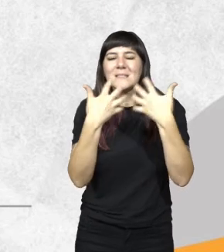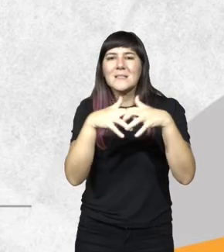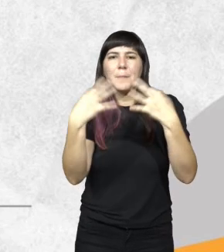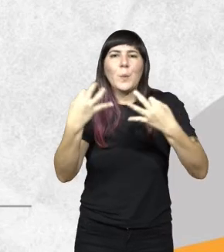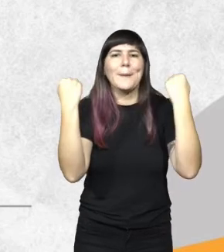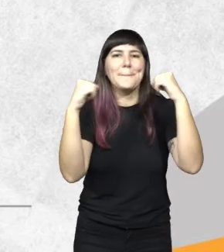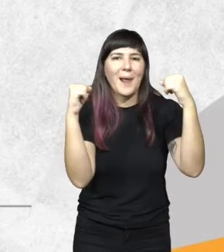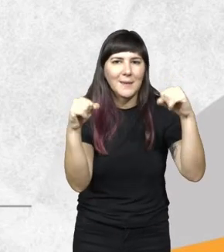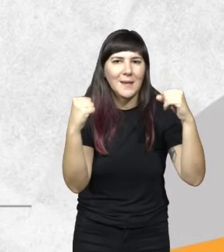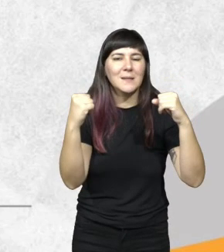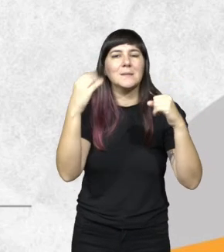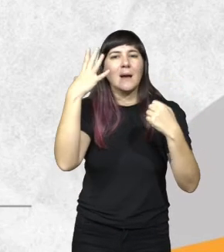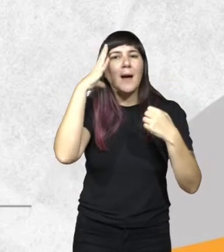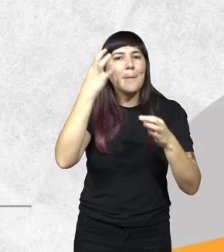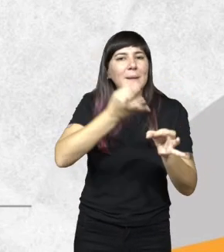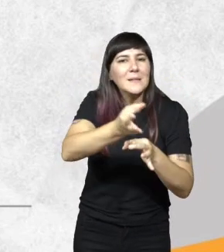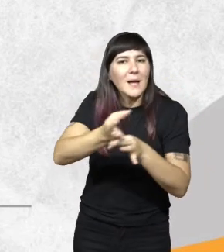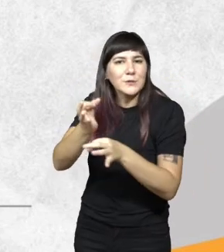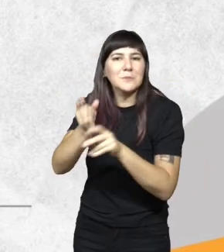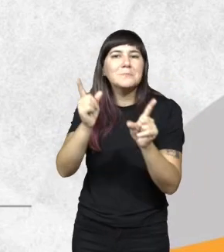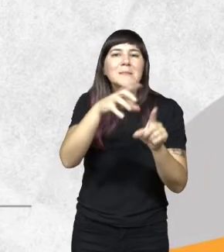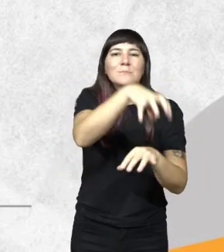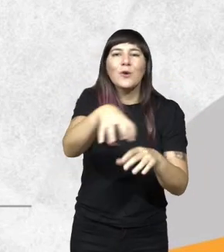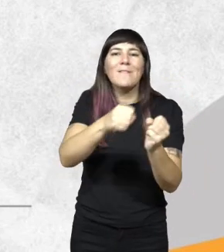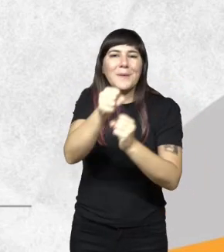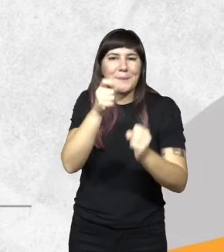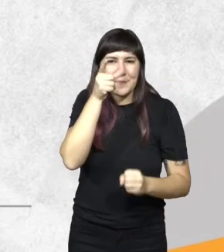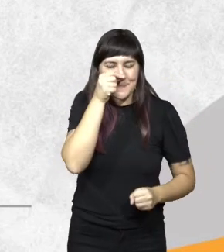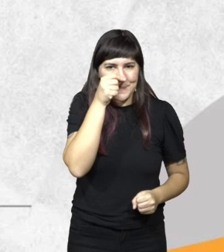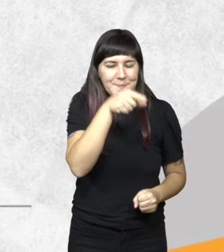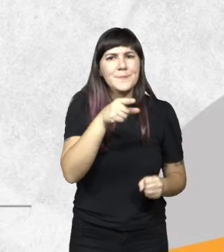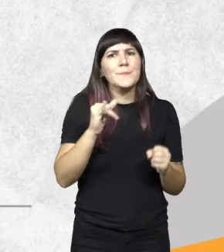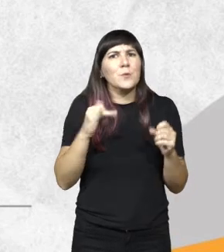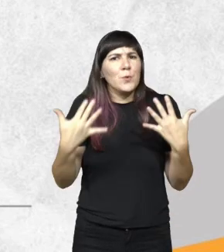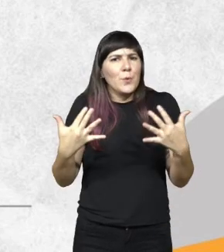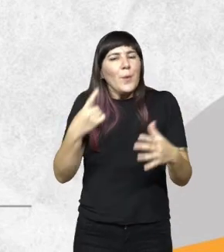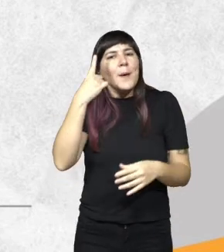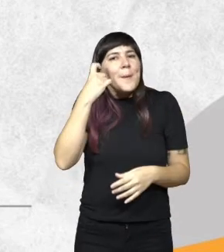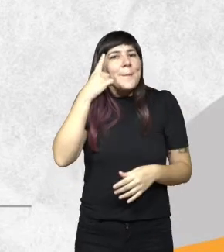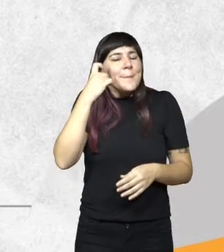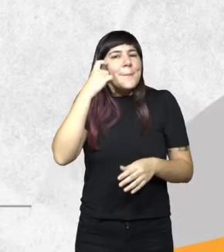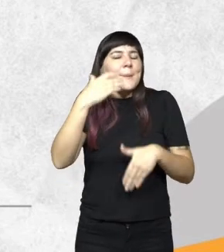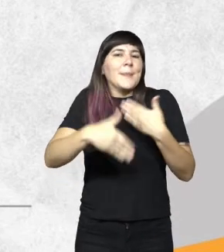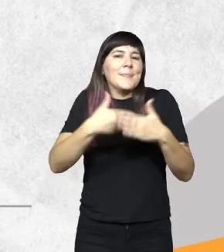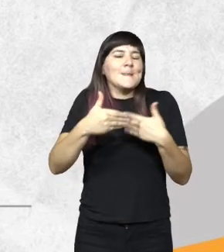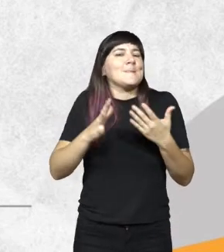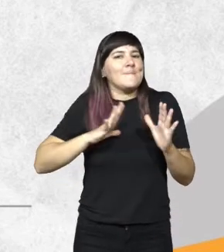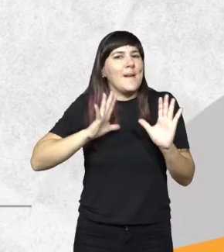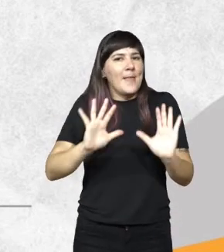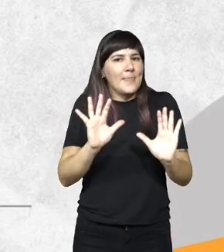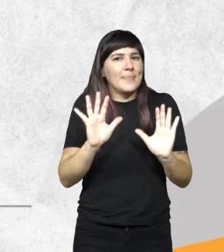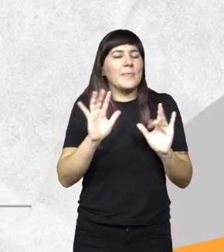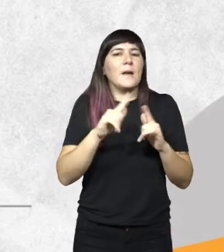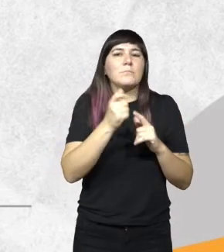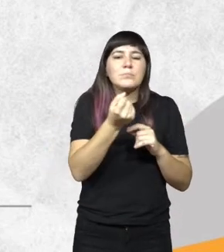prácticas y capacitación de los aserraderos. Y por supuesto, toda una serie de aprendizajes que necesitamos tener a los fines de